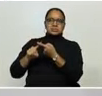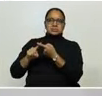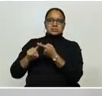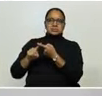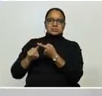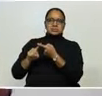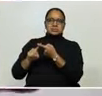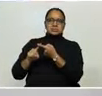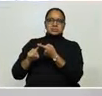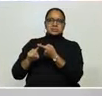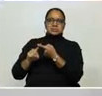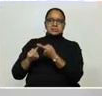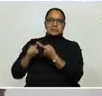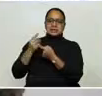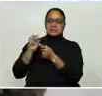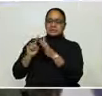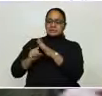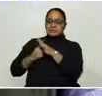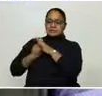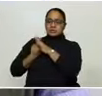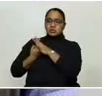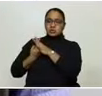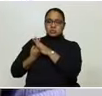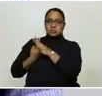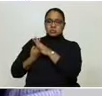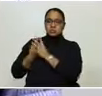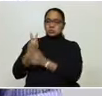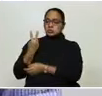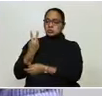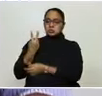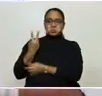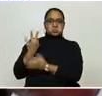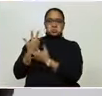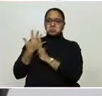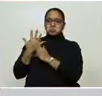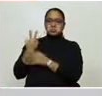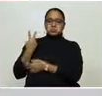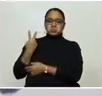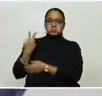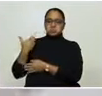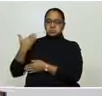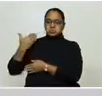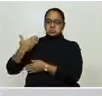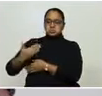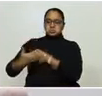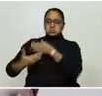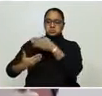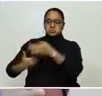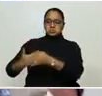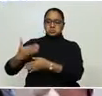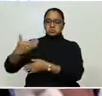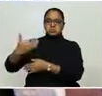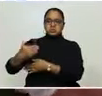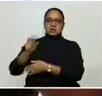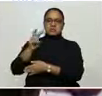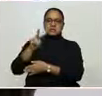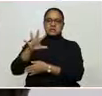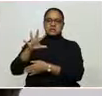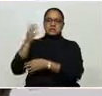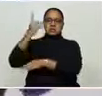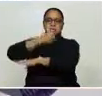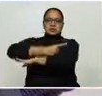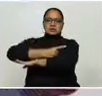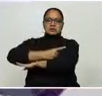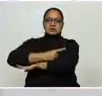desde que se confirmó el último caso. Han pasado más de 25 días. Y